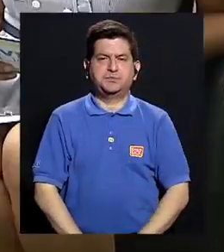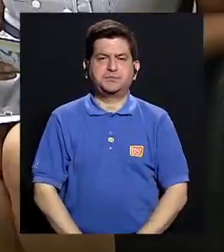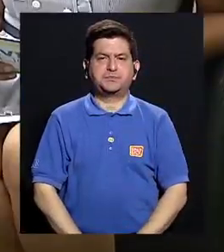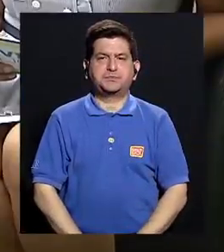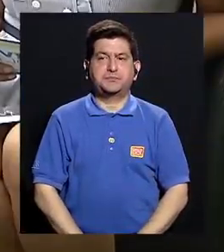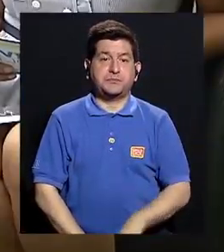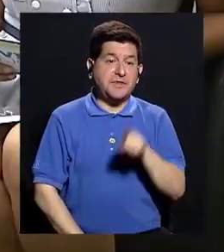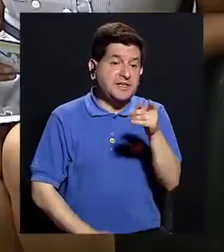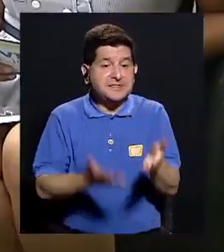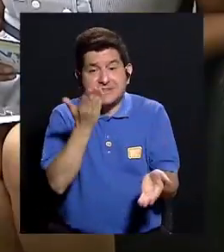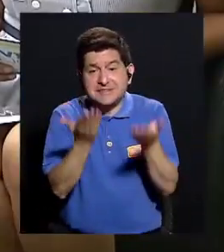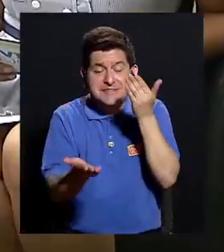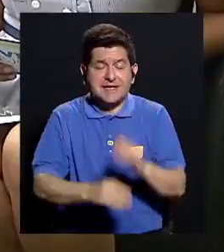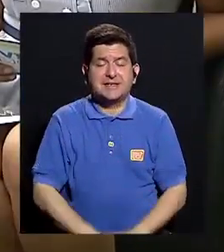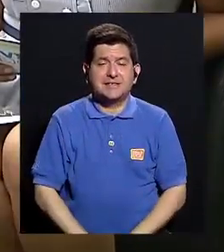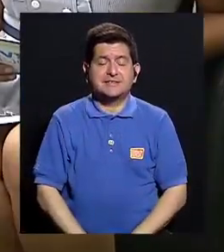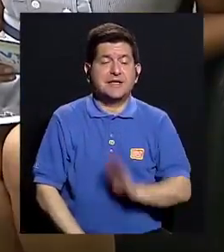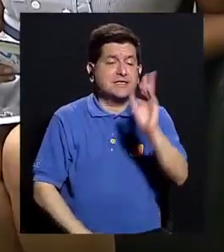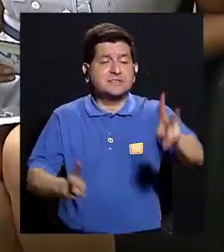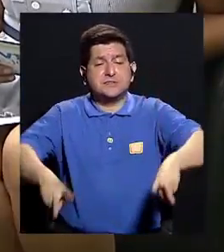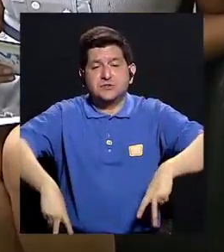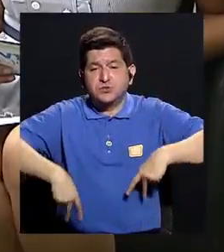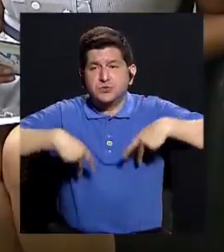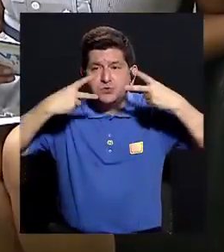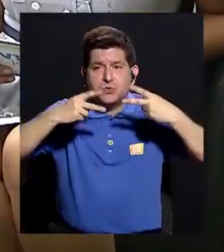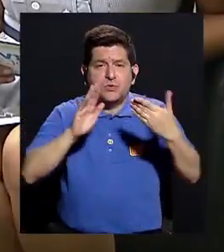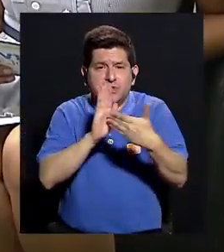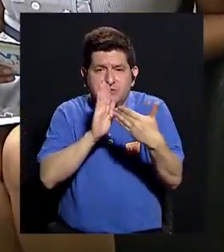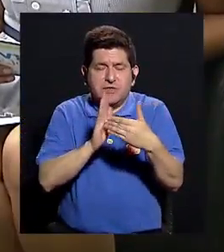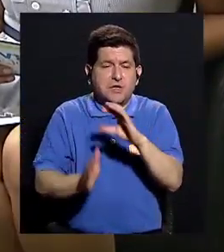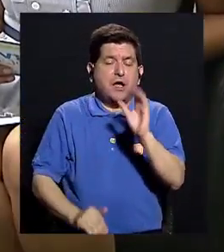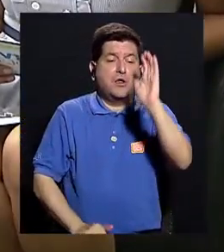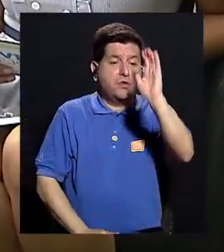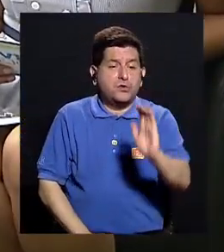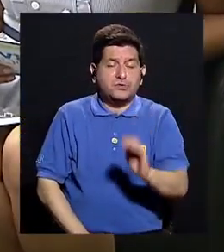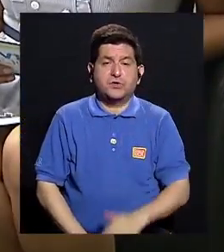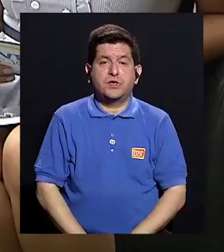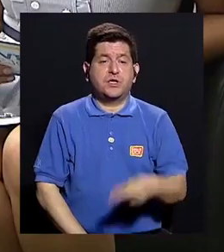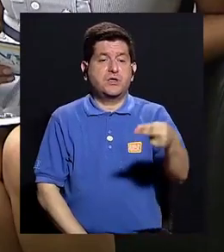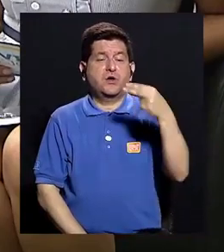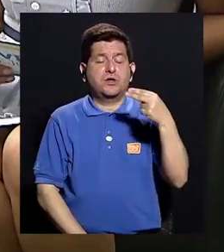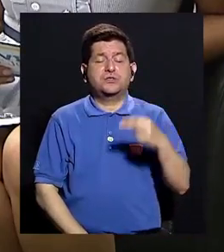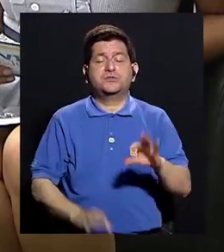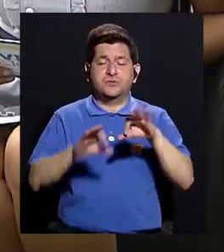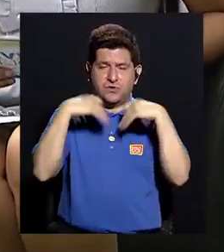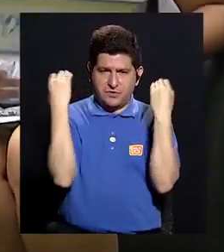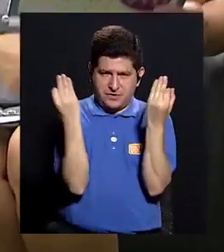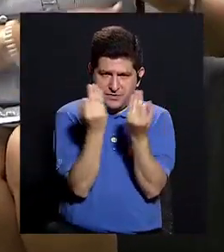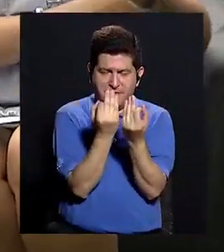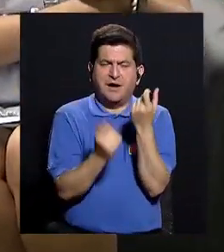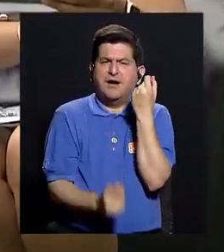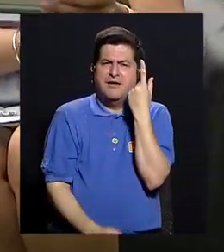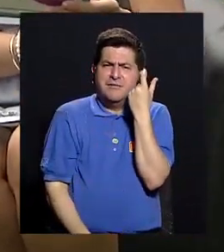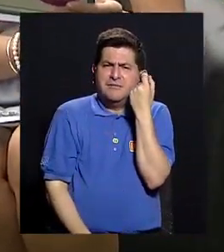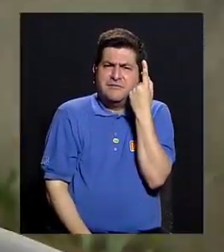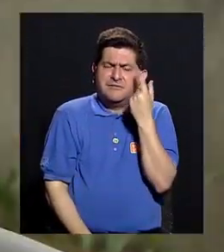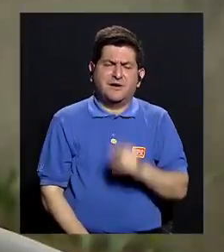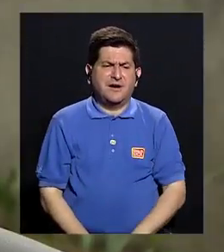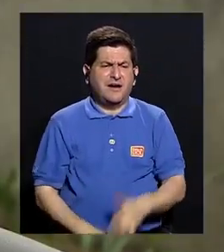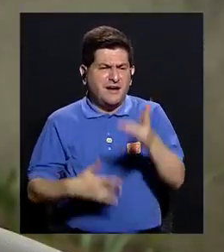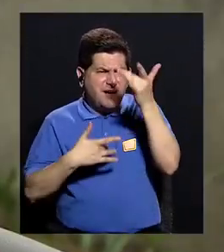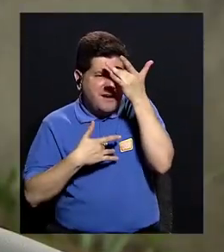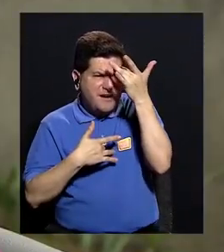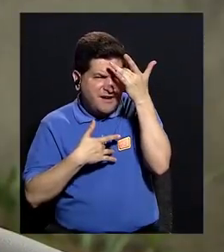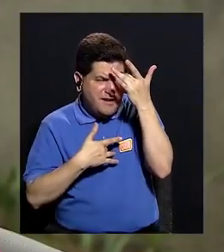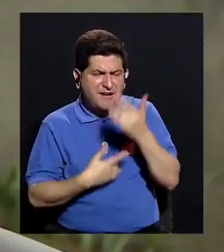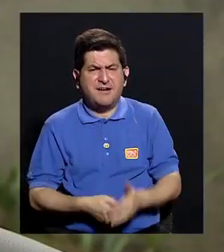¿verdad? Que ha tenido a lo largo de su vida y si es un niño, pues la historia de la vida de la familia para poder entender cuáles son